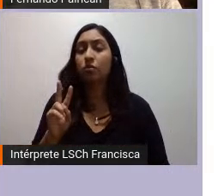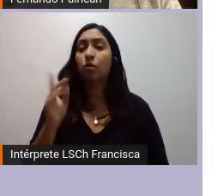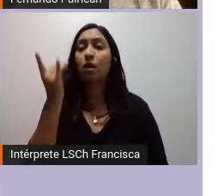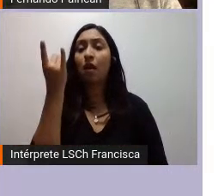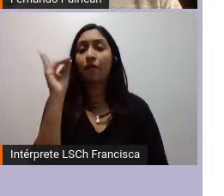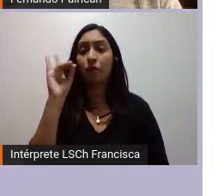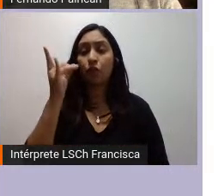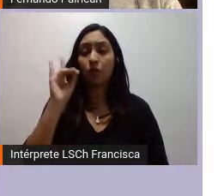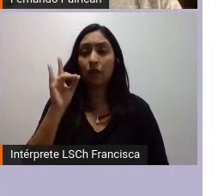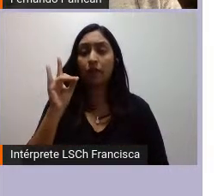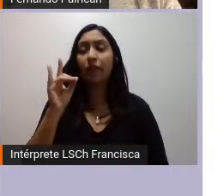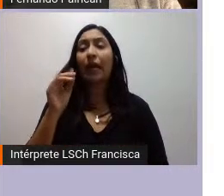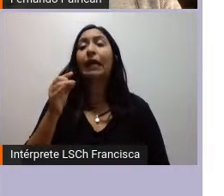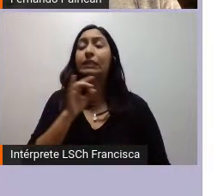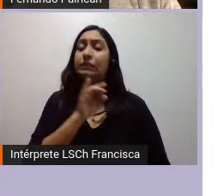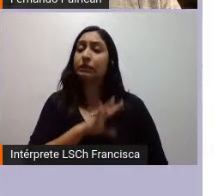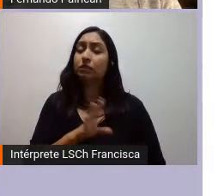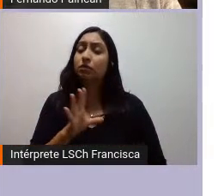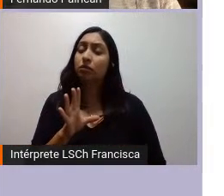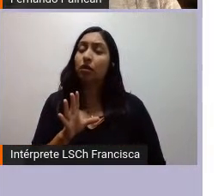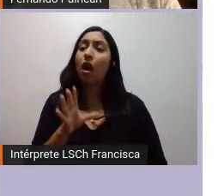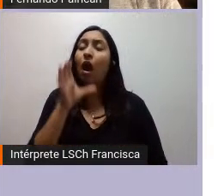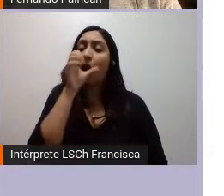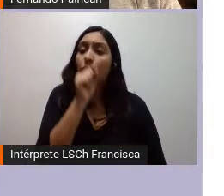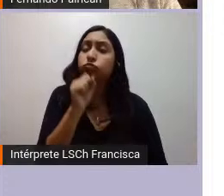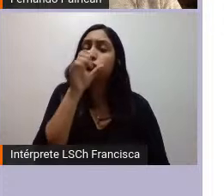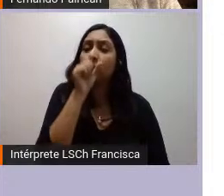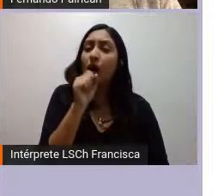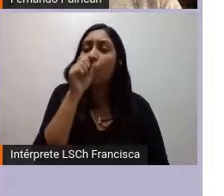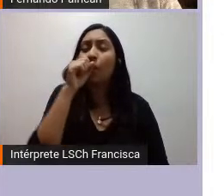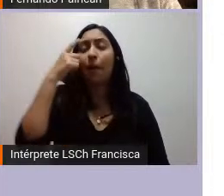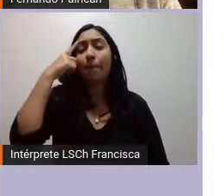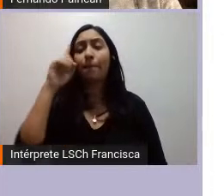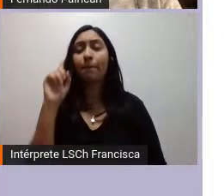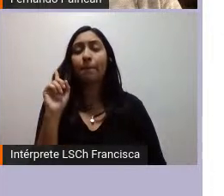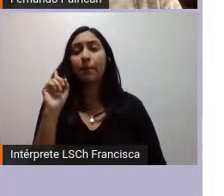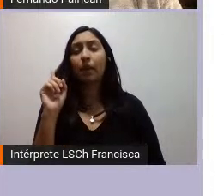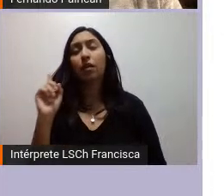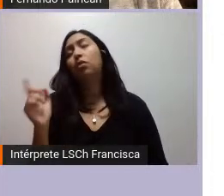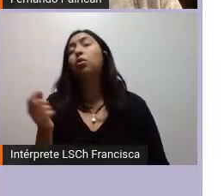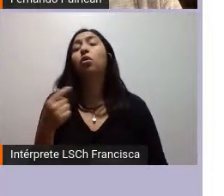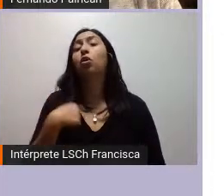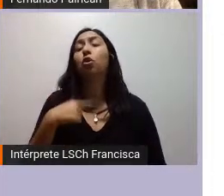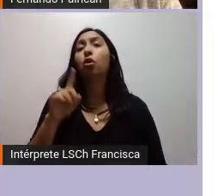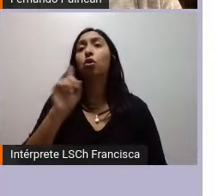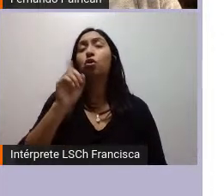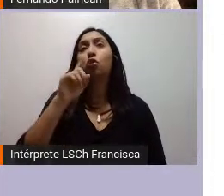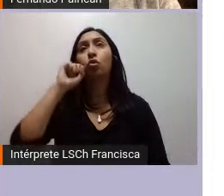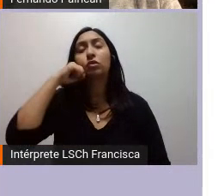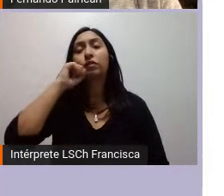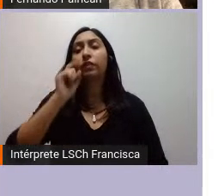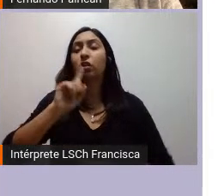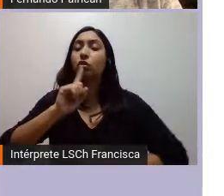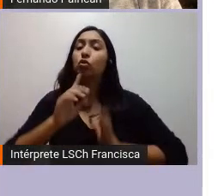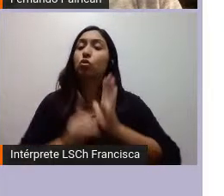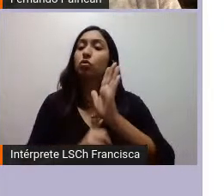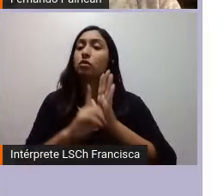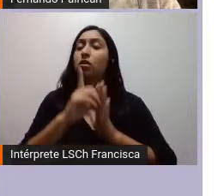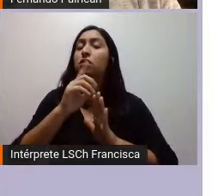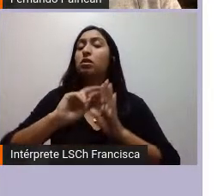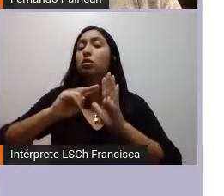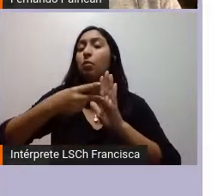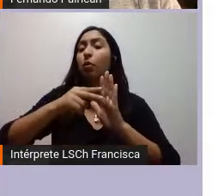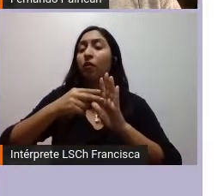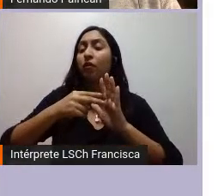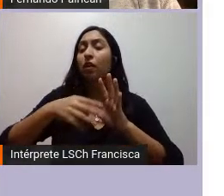pero que logre perdurar no está relacionado con que no pueda desarrollar esa crisis como que se desarrollaron un par de décadas